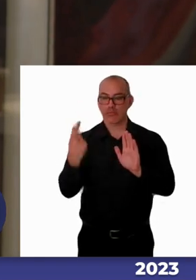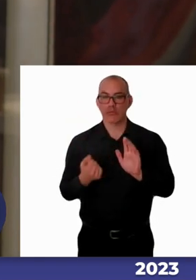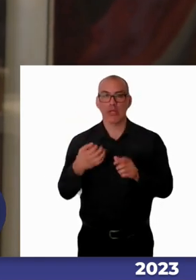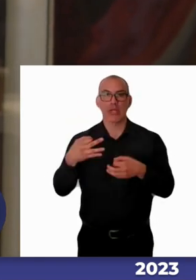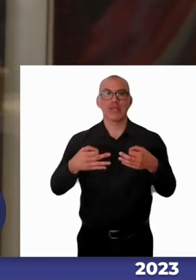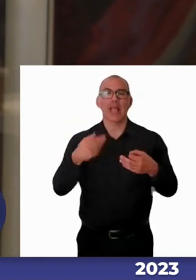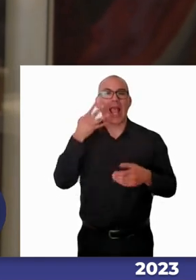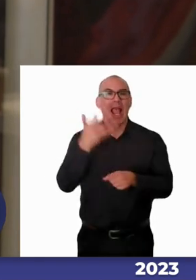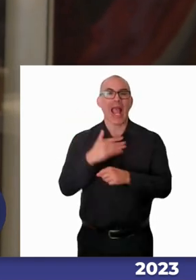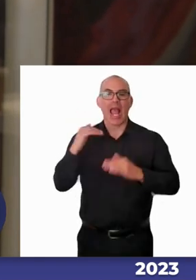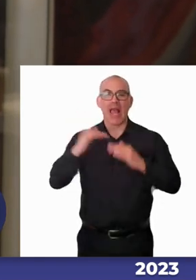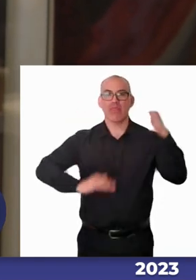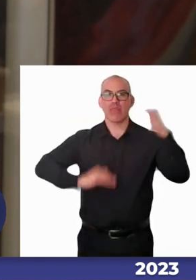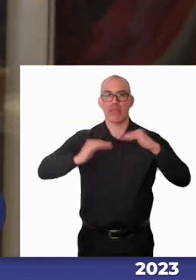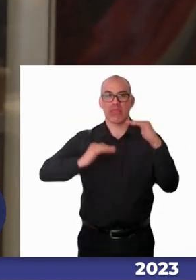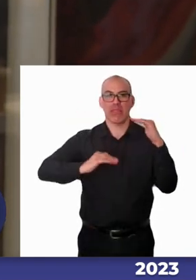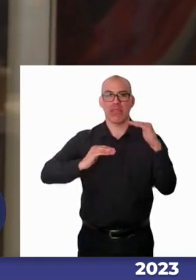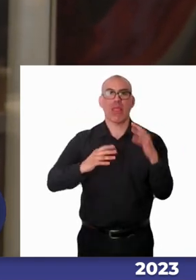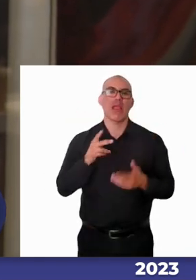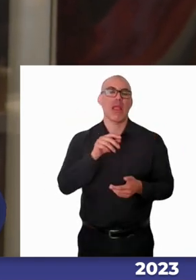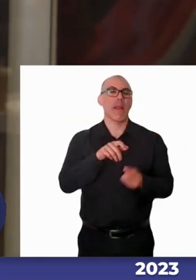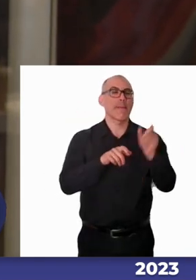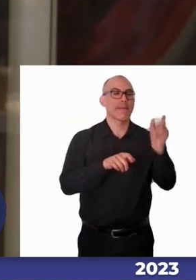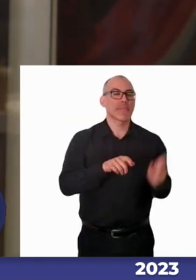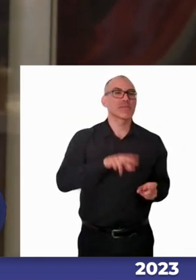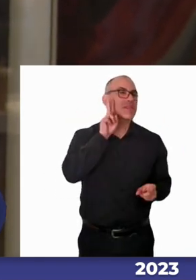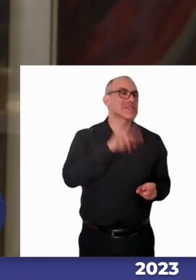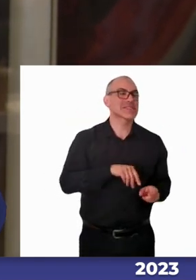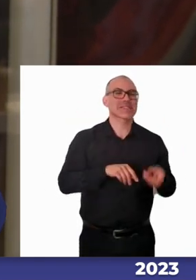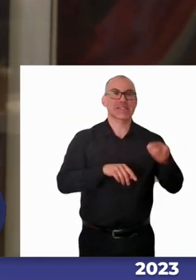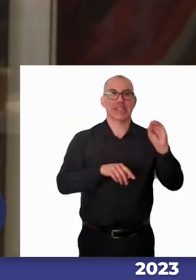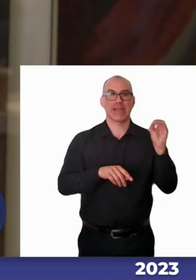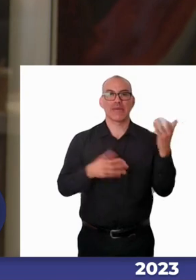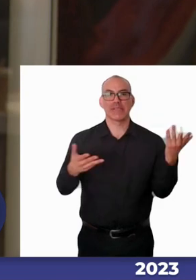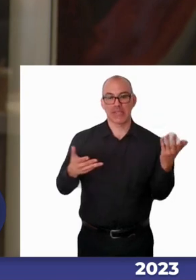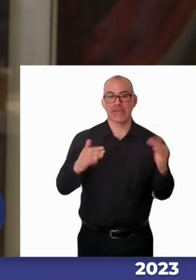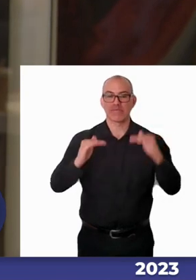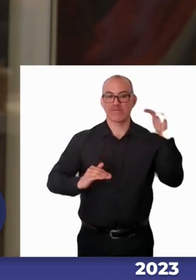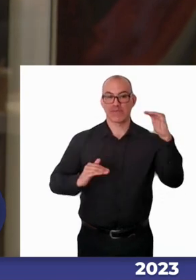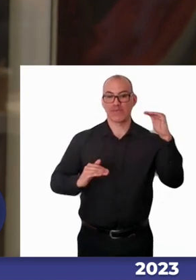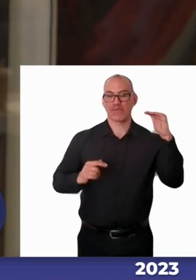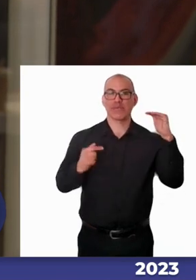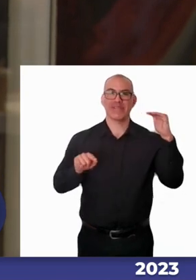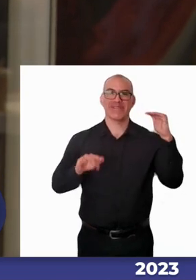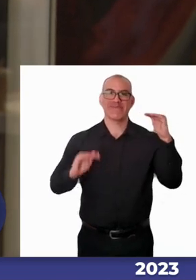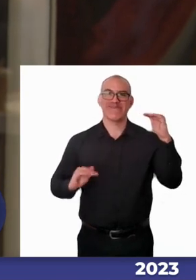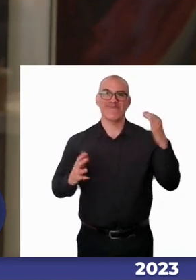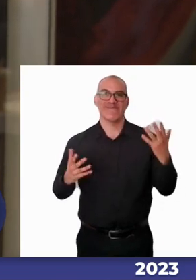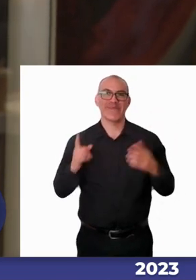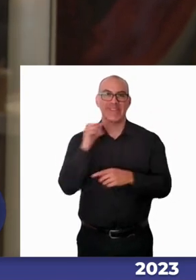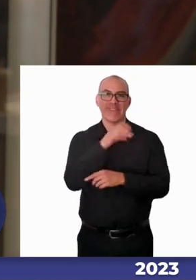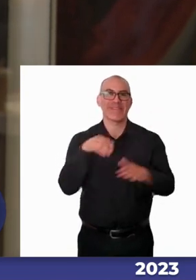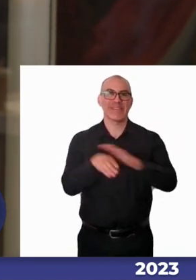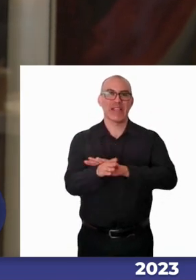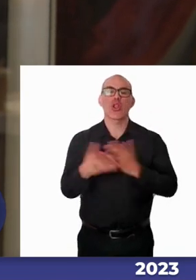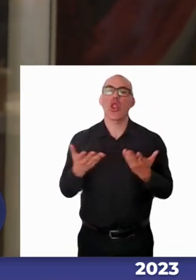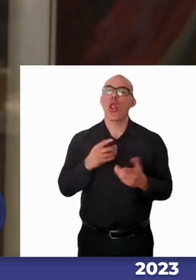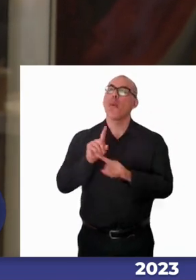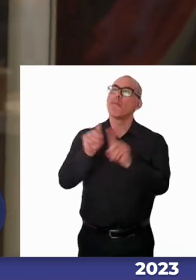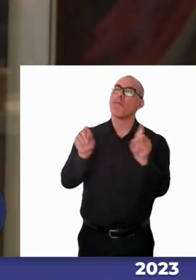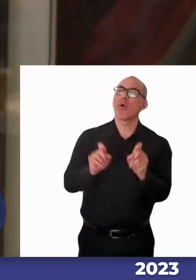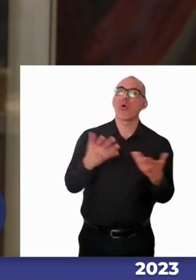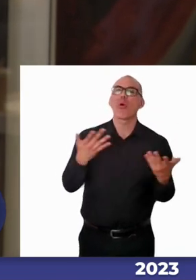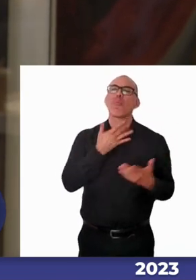¿cierto?, una diferencia respecto a las personas sin discapacidad. Entonces, quiero preguntarles, ¿a qué creen que se deba esta diferencia?